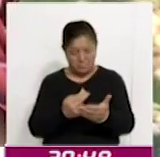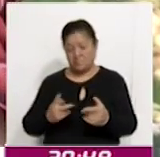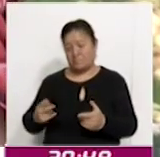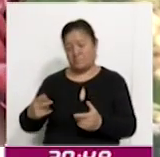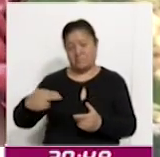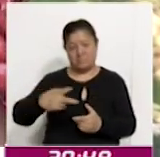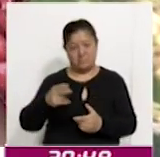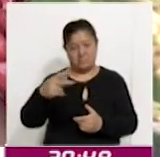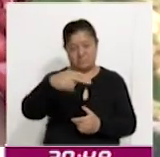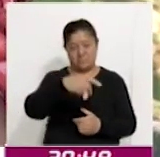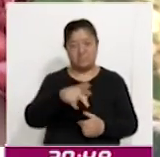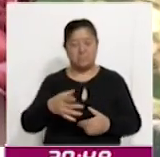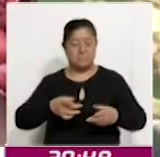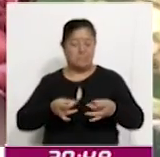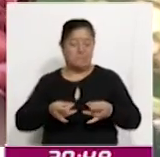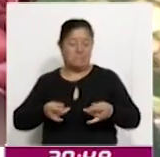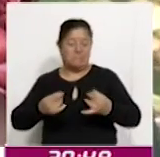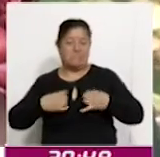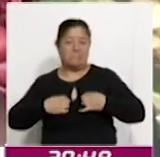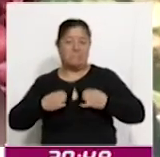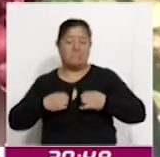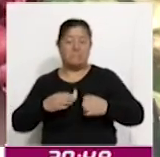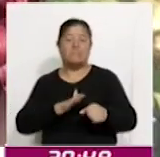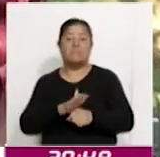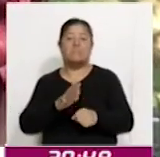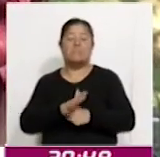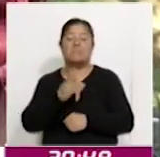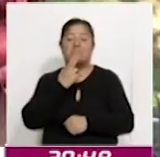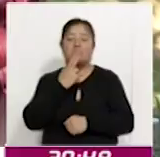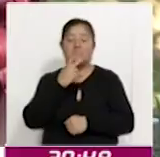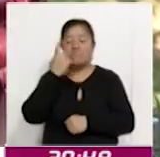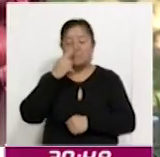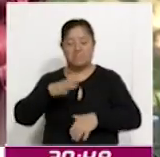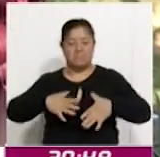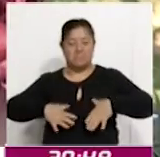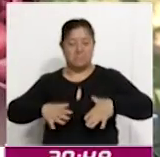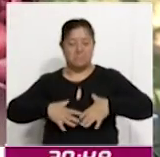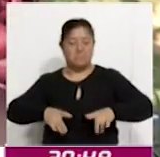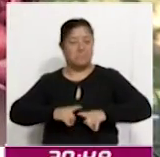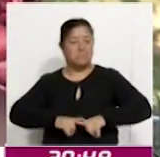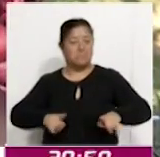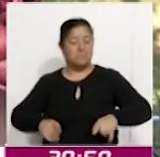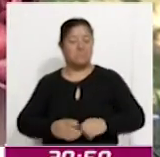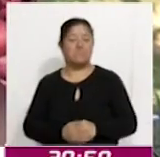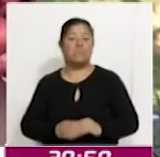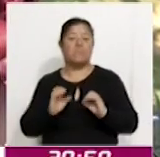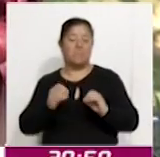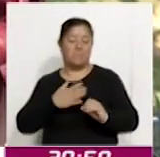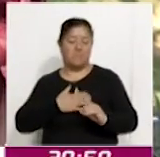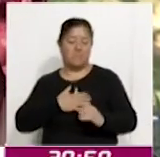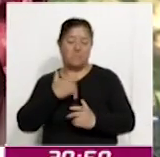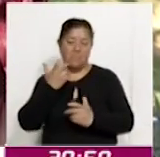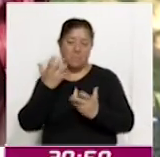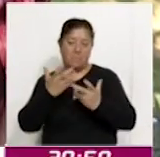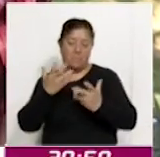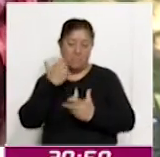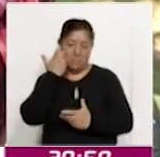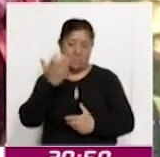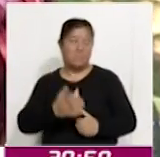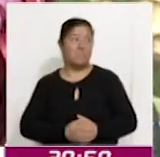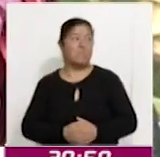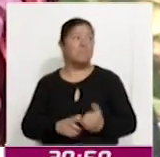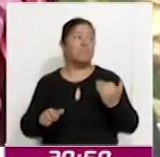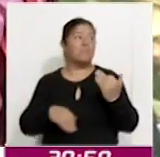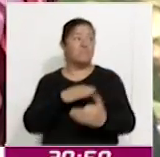enseñan qué tipo de telas debemos ocupar para los distintos tipos de vestidos o del diseño que queremos hacer. Y todo lo